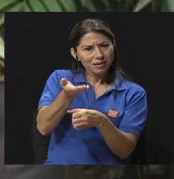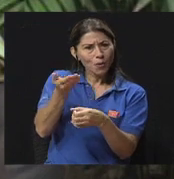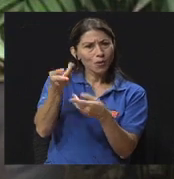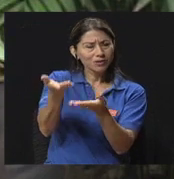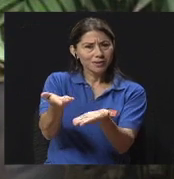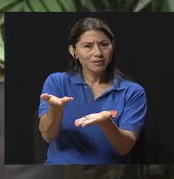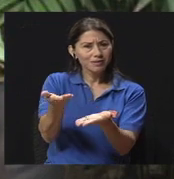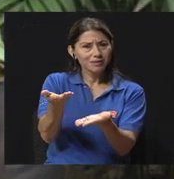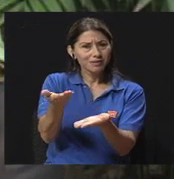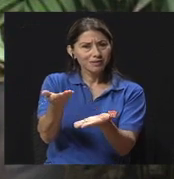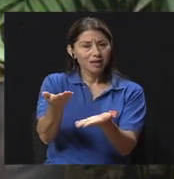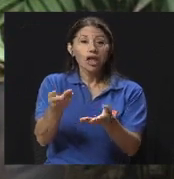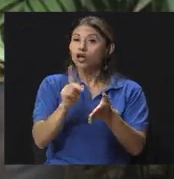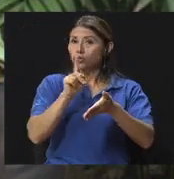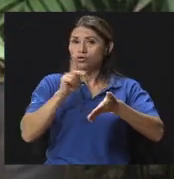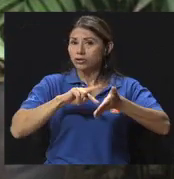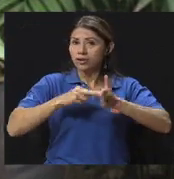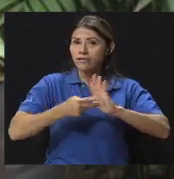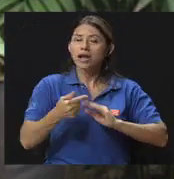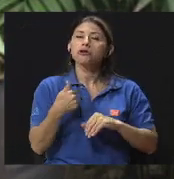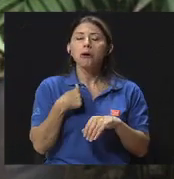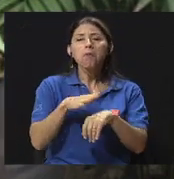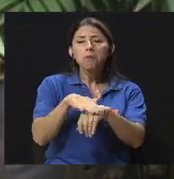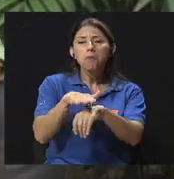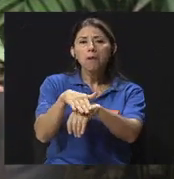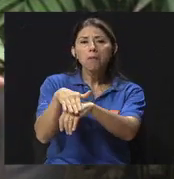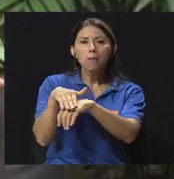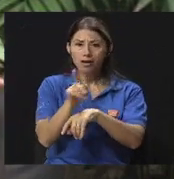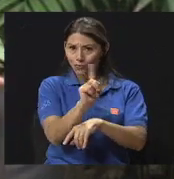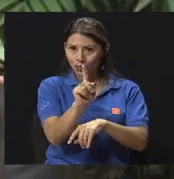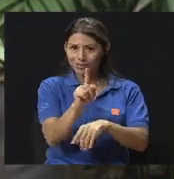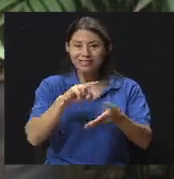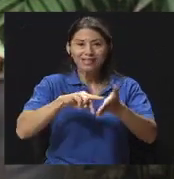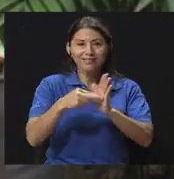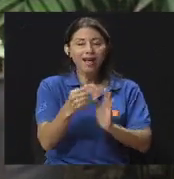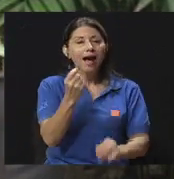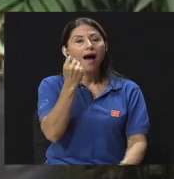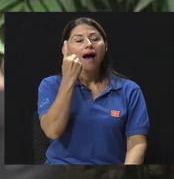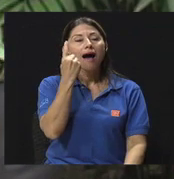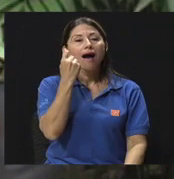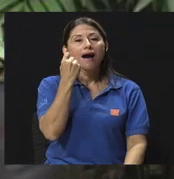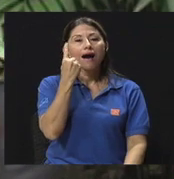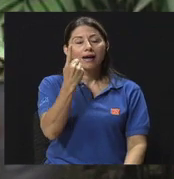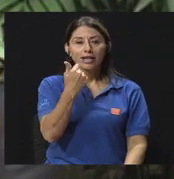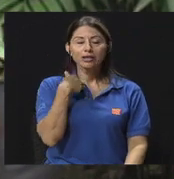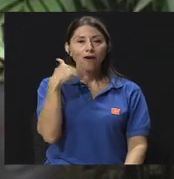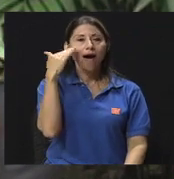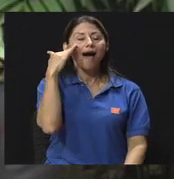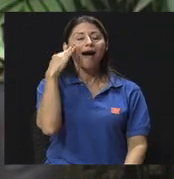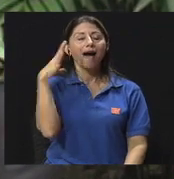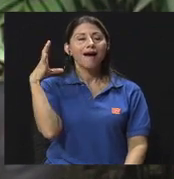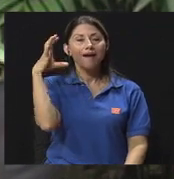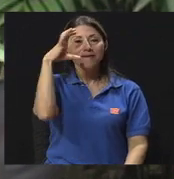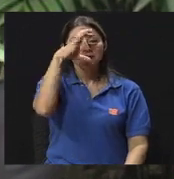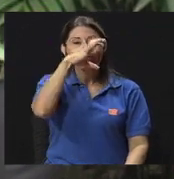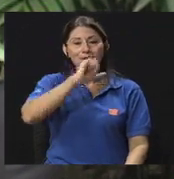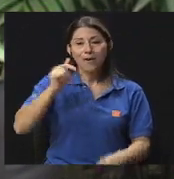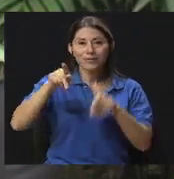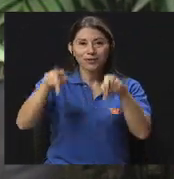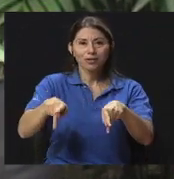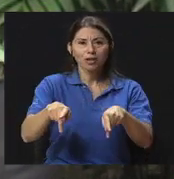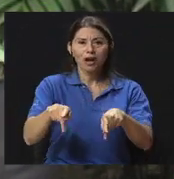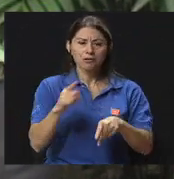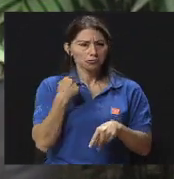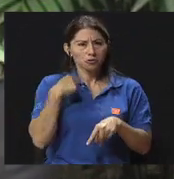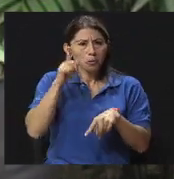habla, sin ser permisivos. Estoy diciendo comprensión, ¿verdad? Estoy diciendo ubicarme en el lugar del otro y no exigir siempre que